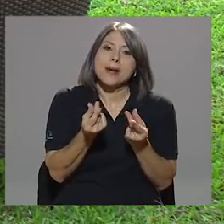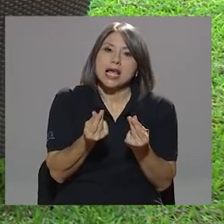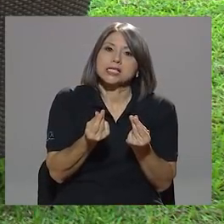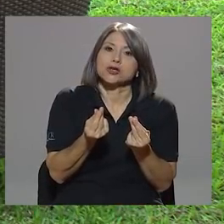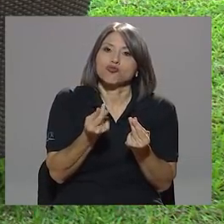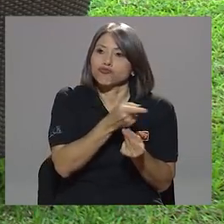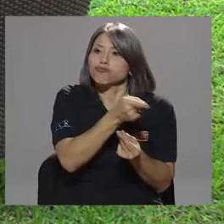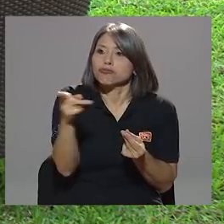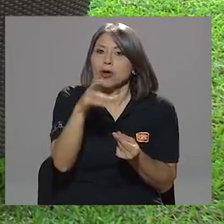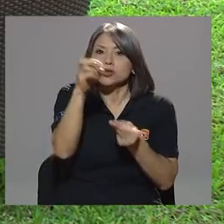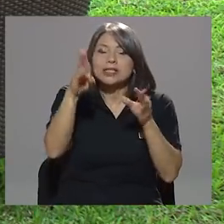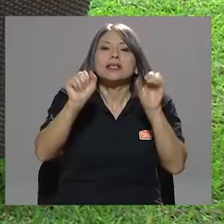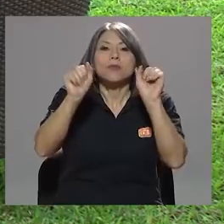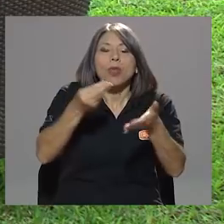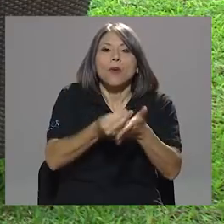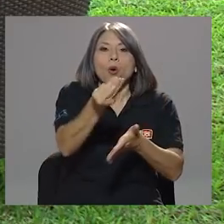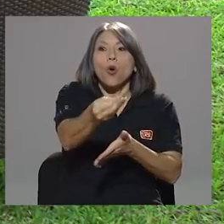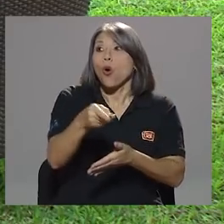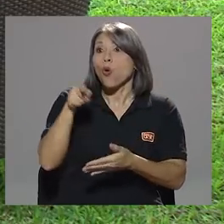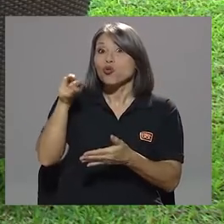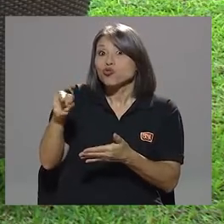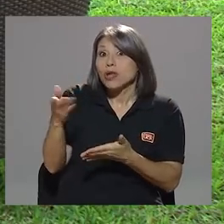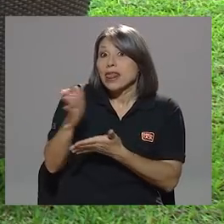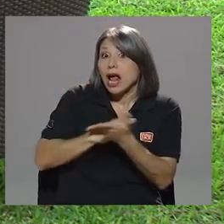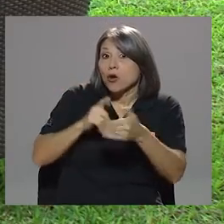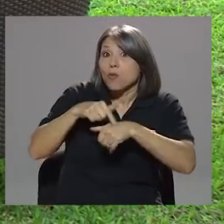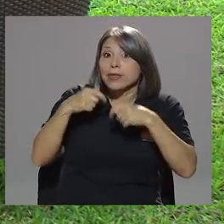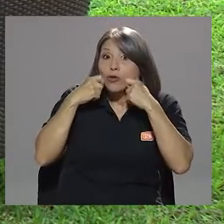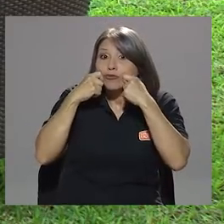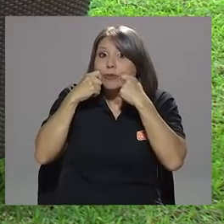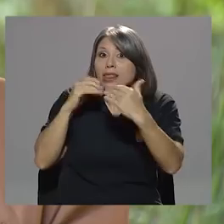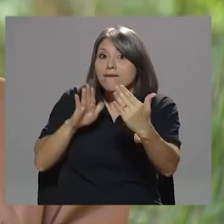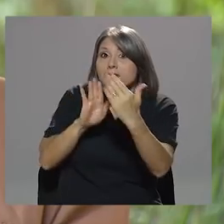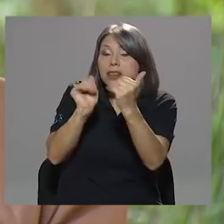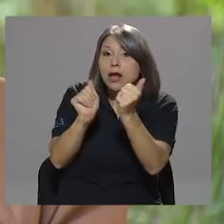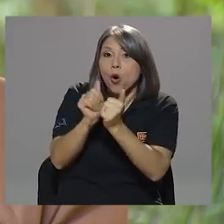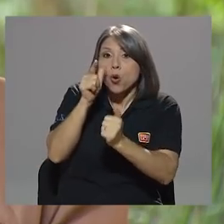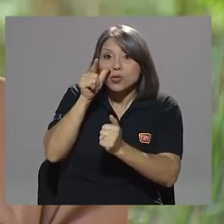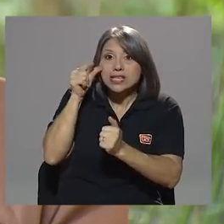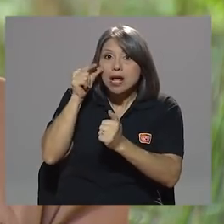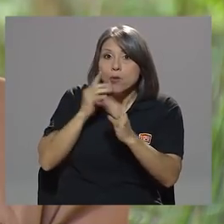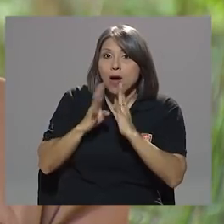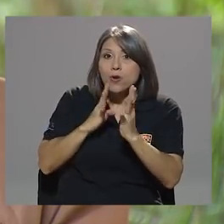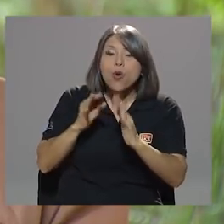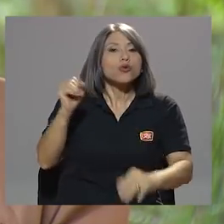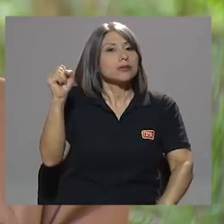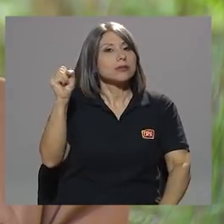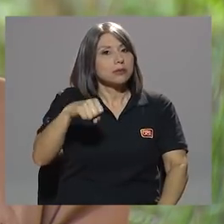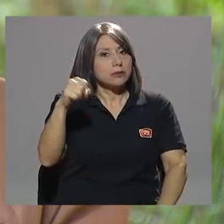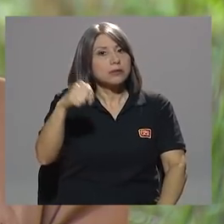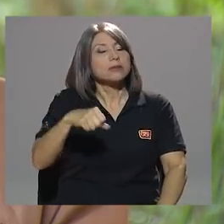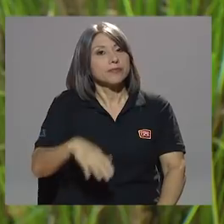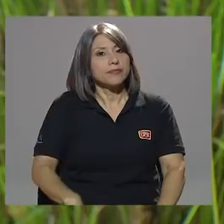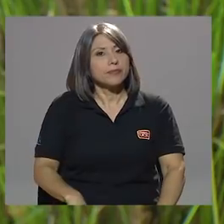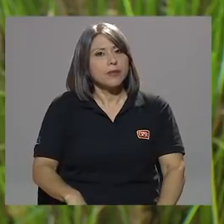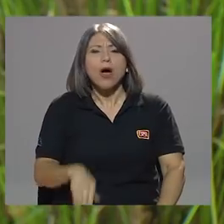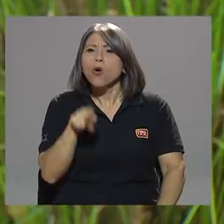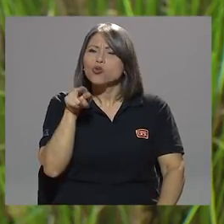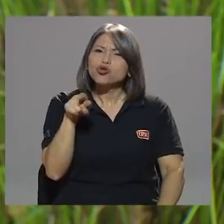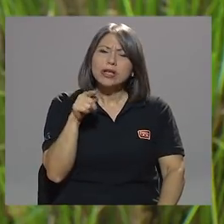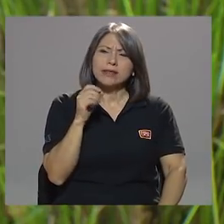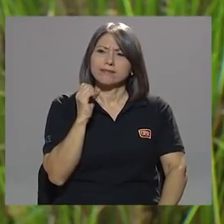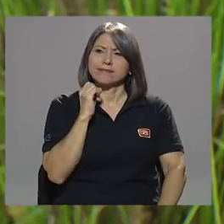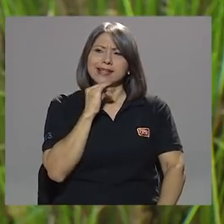de los costarricenses para adquirir ese producto. ¿Usted conversó de frente alguna vez con Don Luis Guillermo? Sí, por supuesto. ¿Le extraña